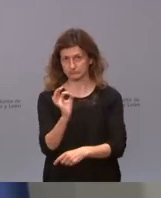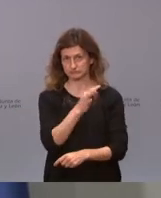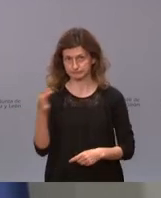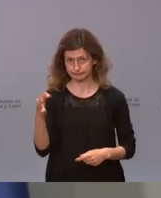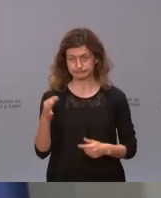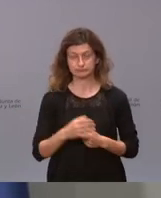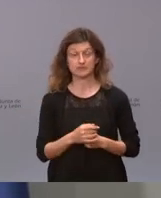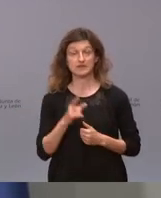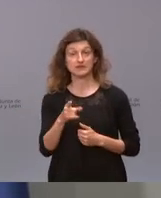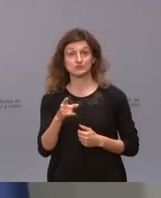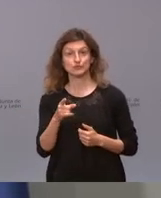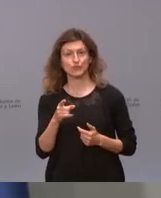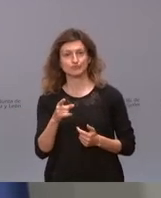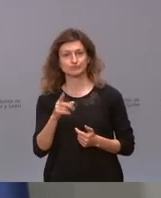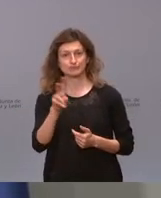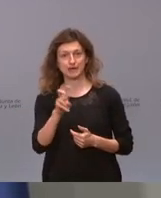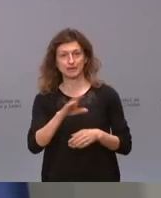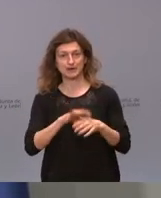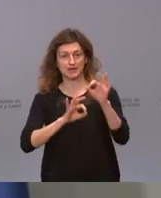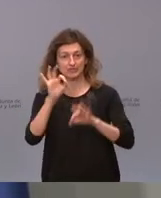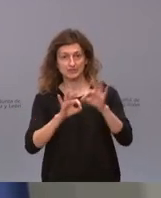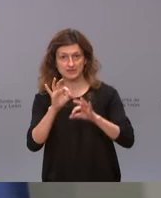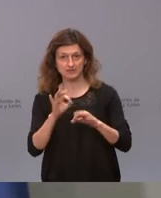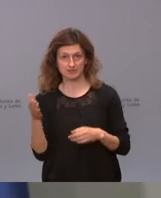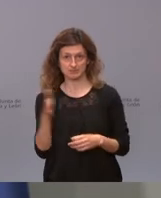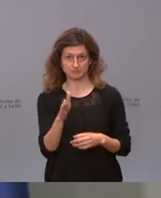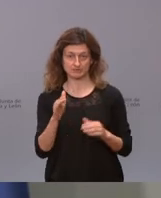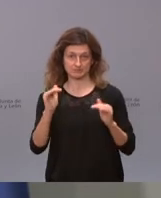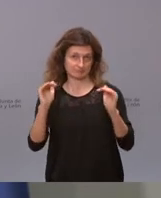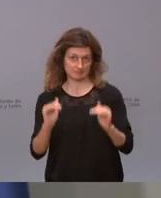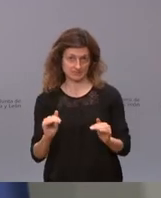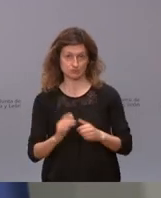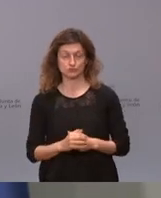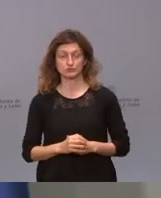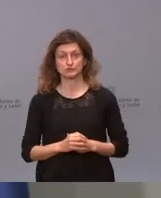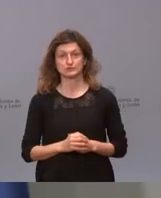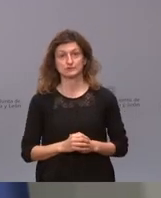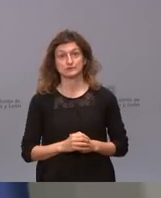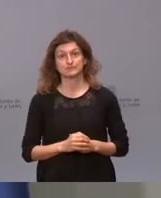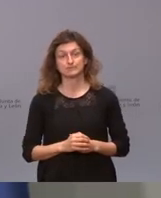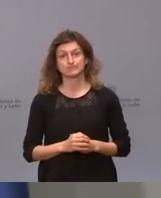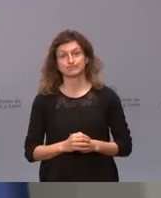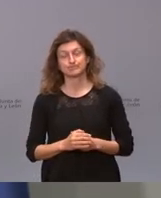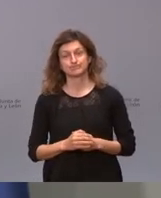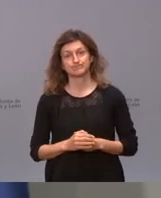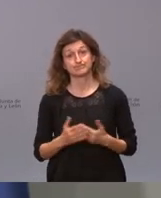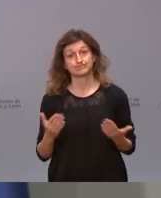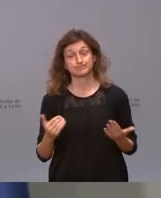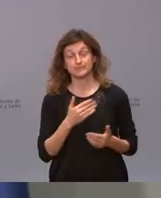mejorar mucho nuestras cifras de letalidad, pero queremos